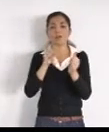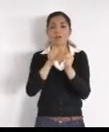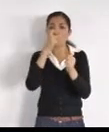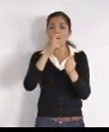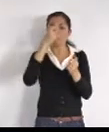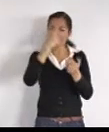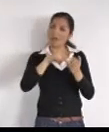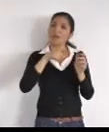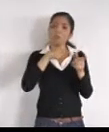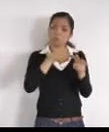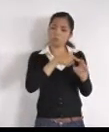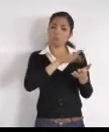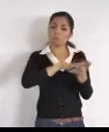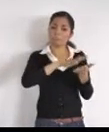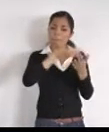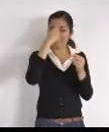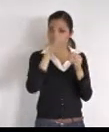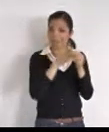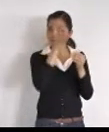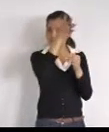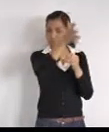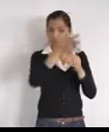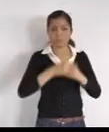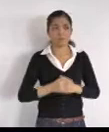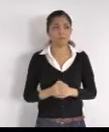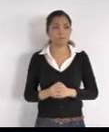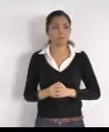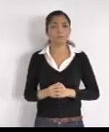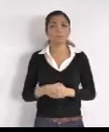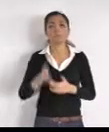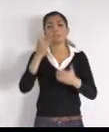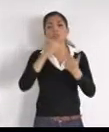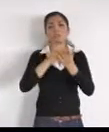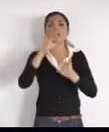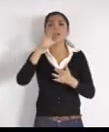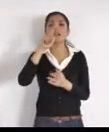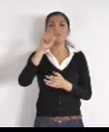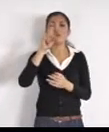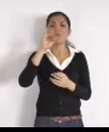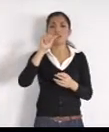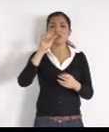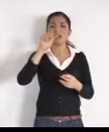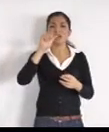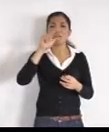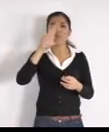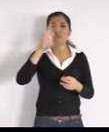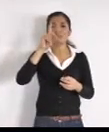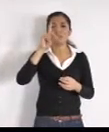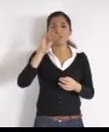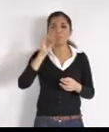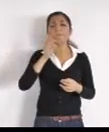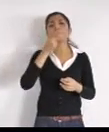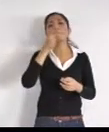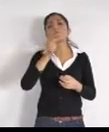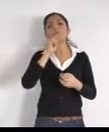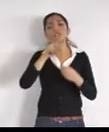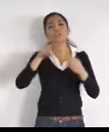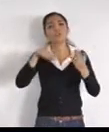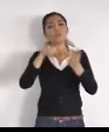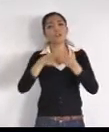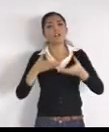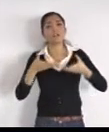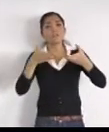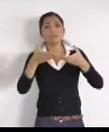Claudia Saucedo, por el Facebook personal, pues el arreglo, de las calles, en Lomas de San Agustín, vinieron a arreglarlas, pero no terminaron, si me puedes pasar, por inbox,